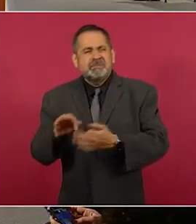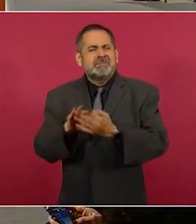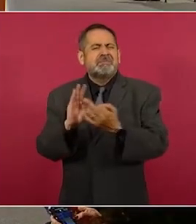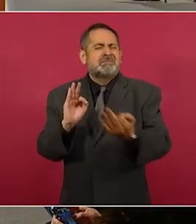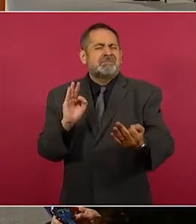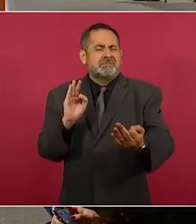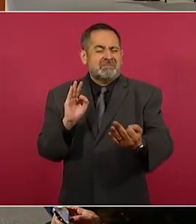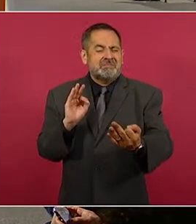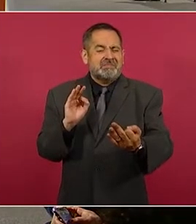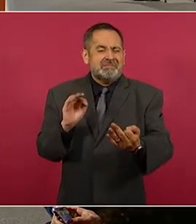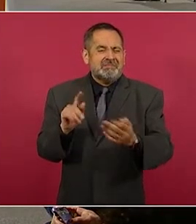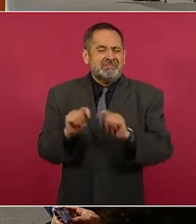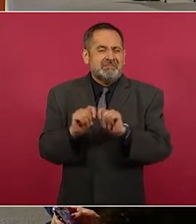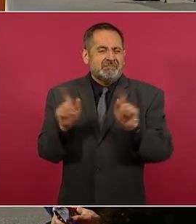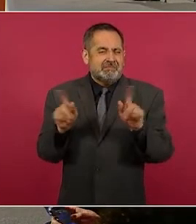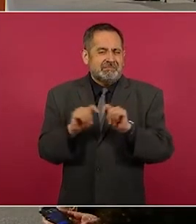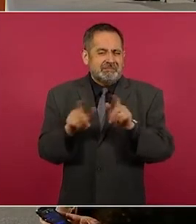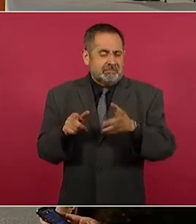Gutiérrez.